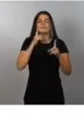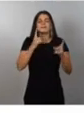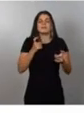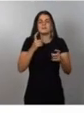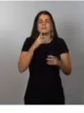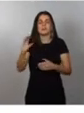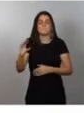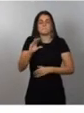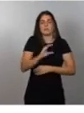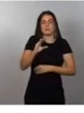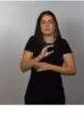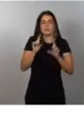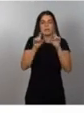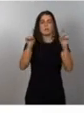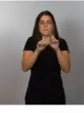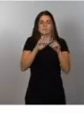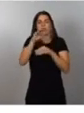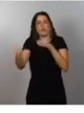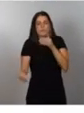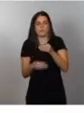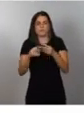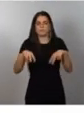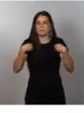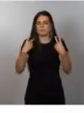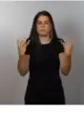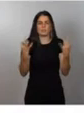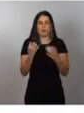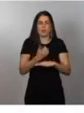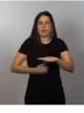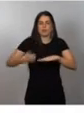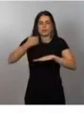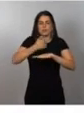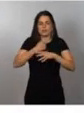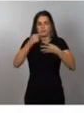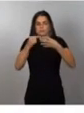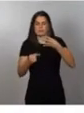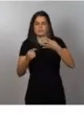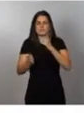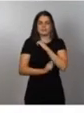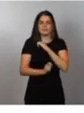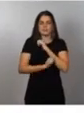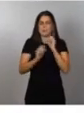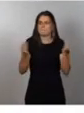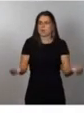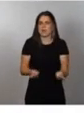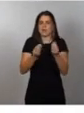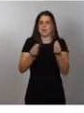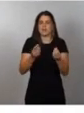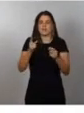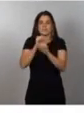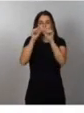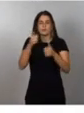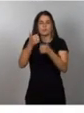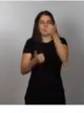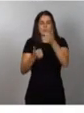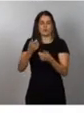cada empresa, permitiéndonos un mejor posicionamiento estratégico y competir así en un mercado cada vez